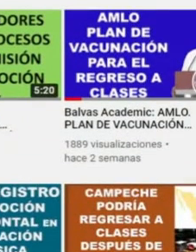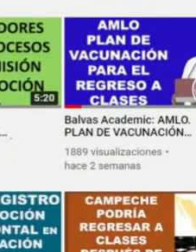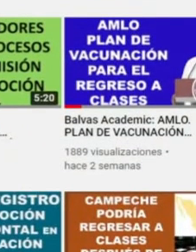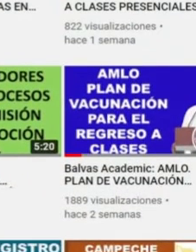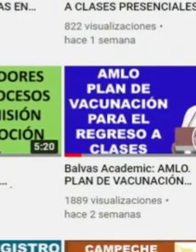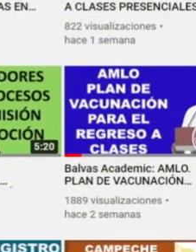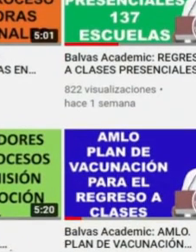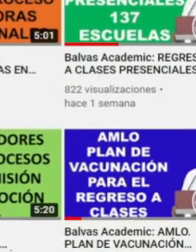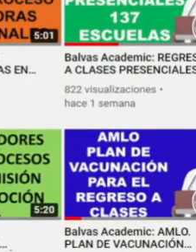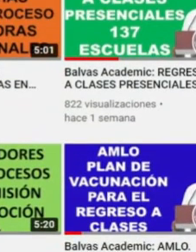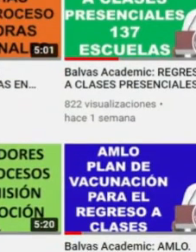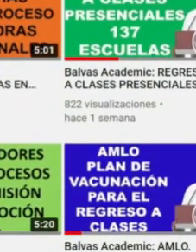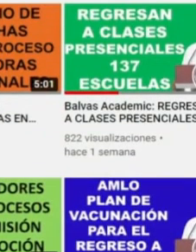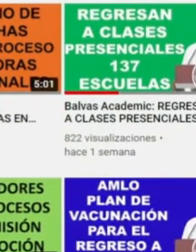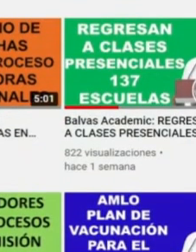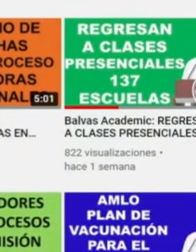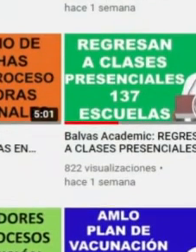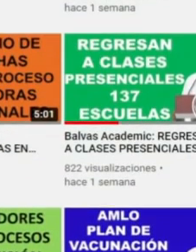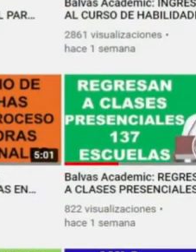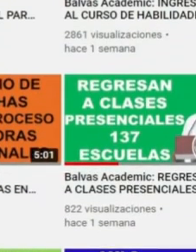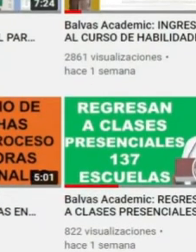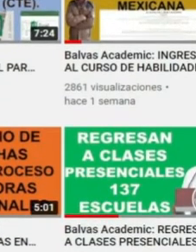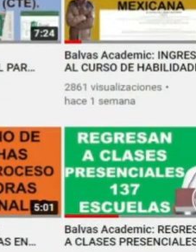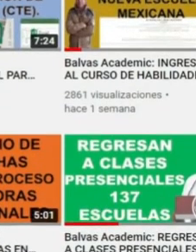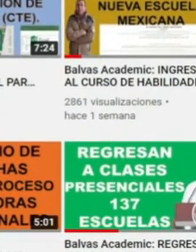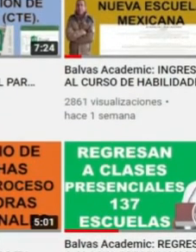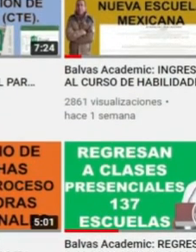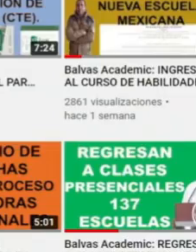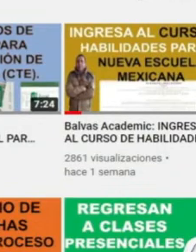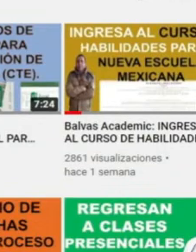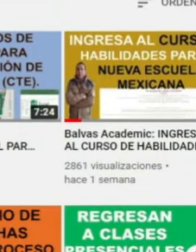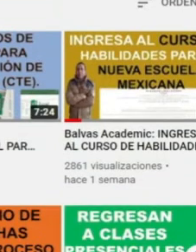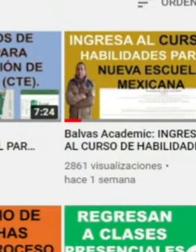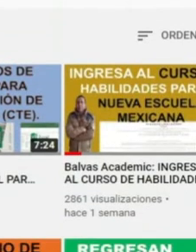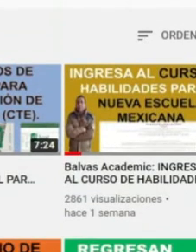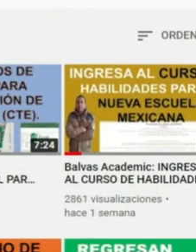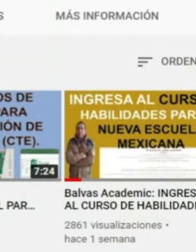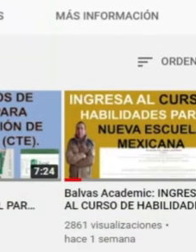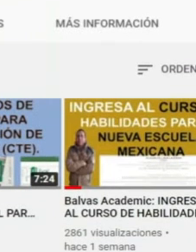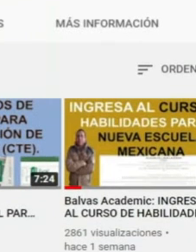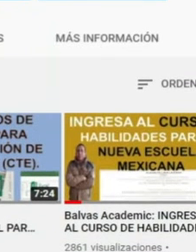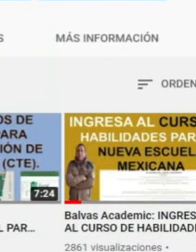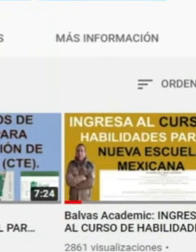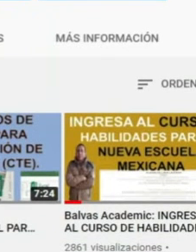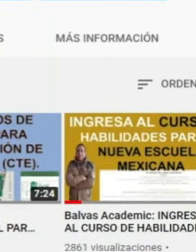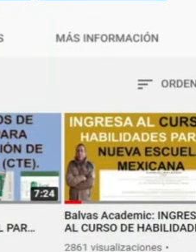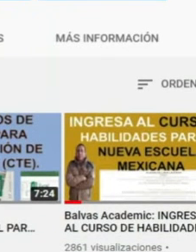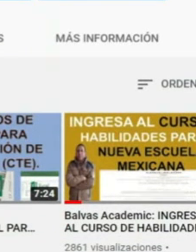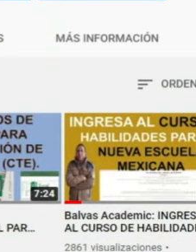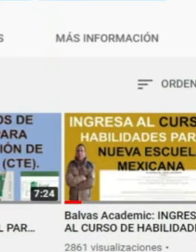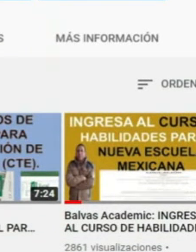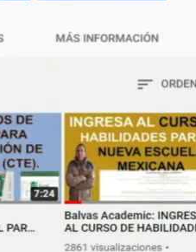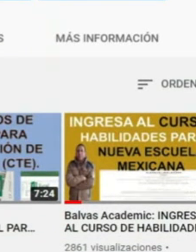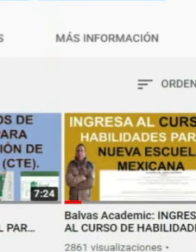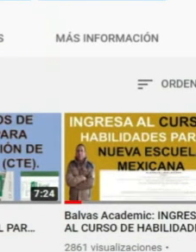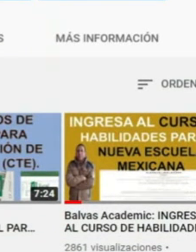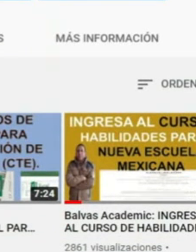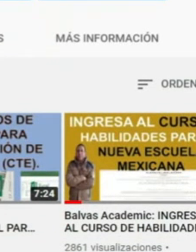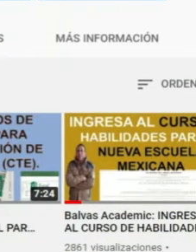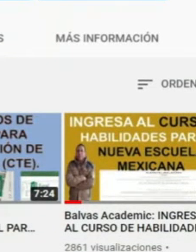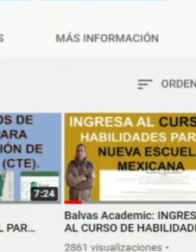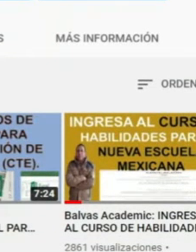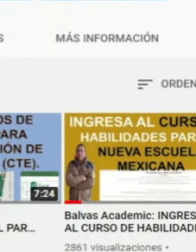Y no lo olvides, nos seguimos acompañando en este camino.